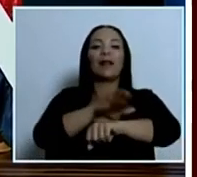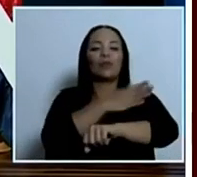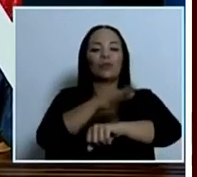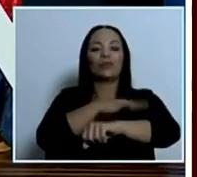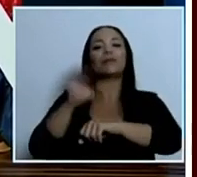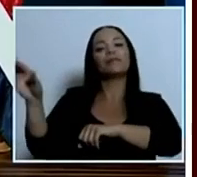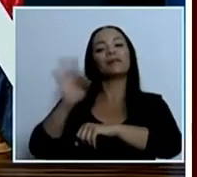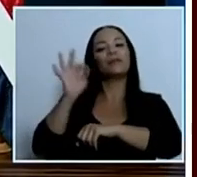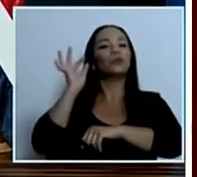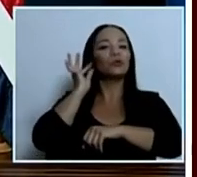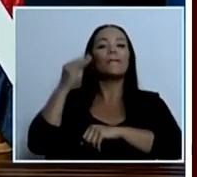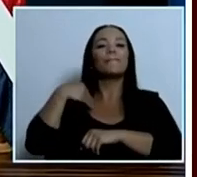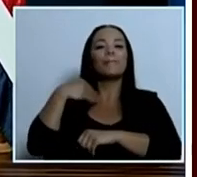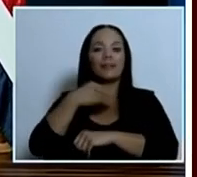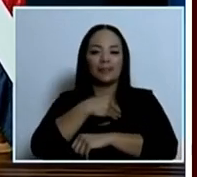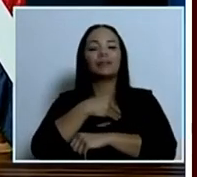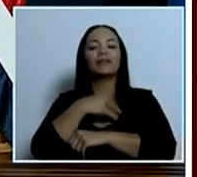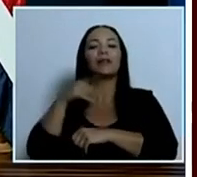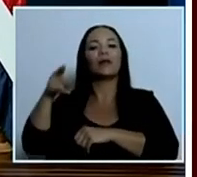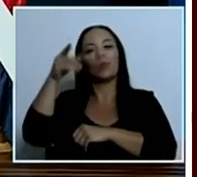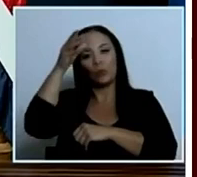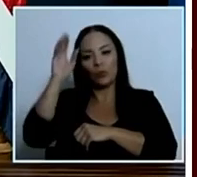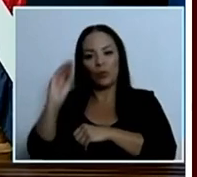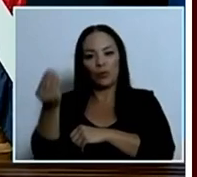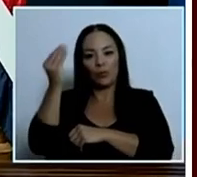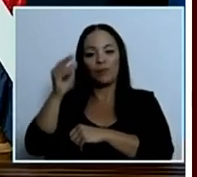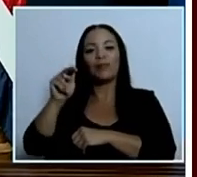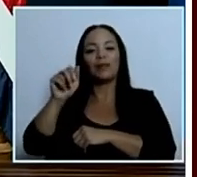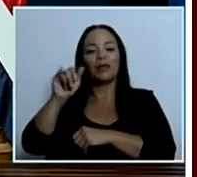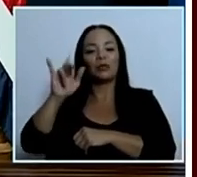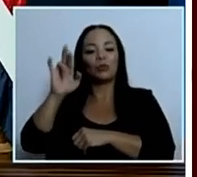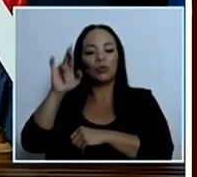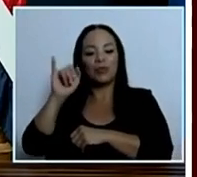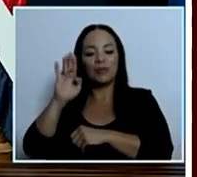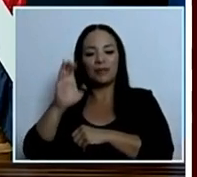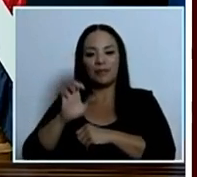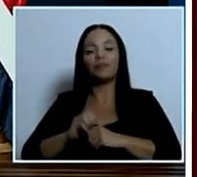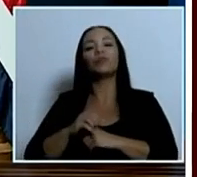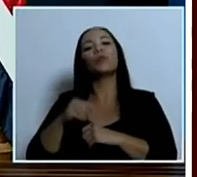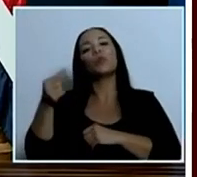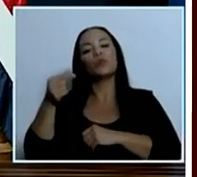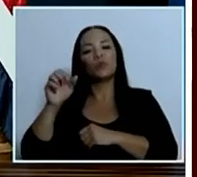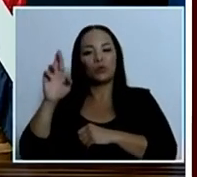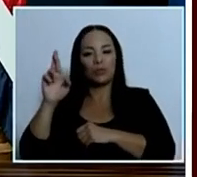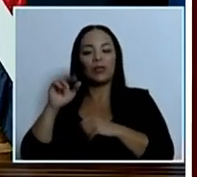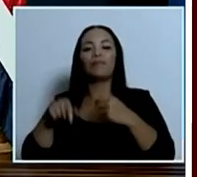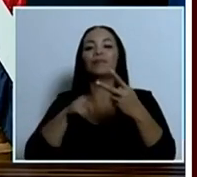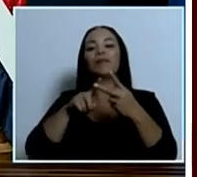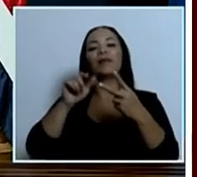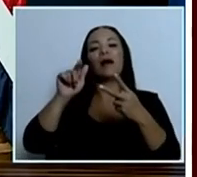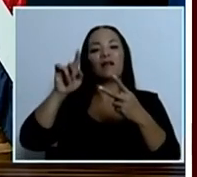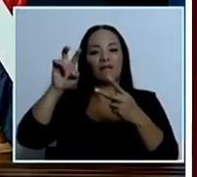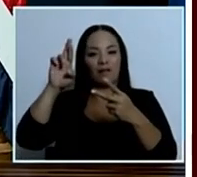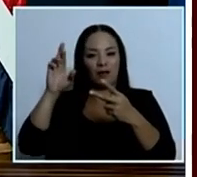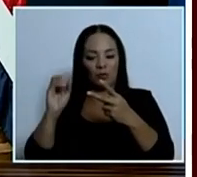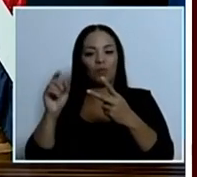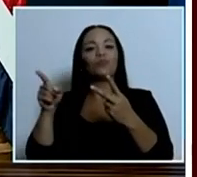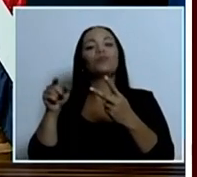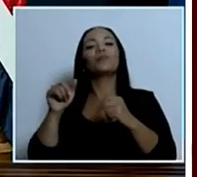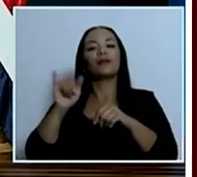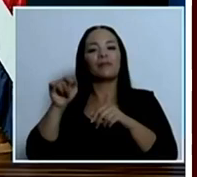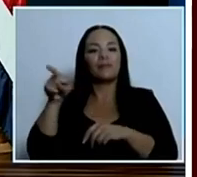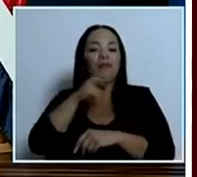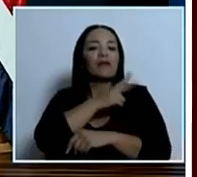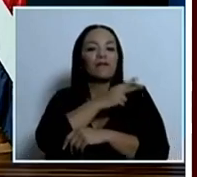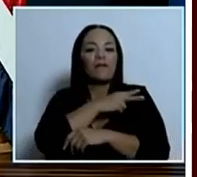la ministra de Cultura y Juventud, a doña Nayuribe Guadamuz Rosales y también al señor Álvaro Alfaro José Gutiérrez, jefe país del